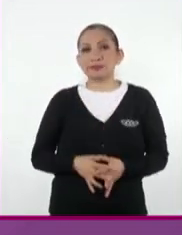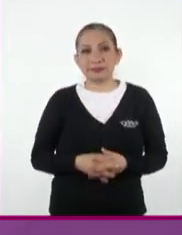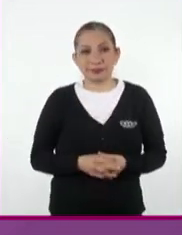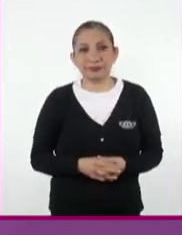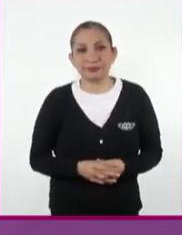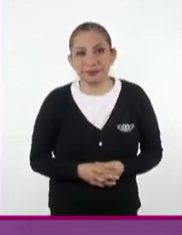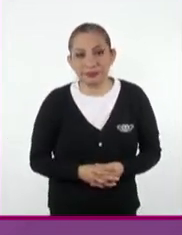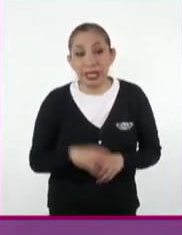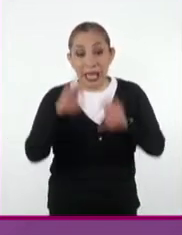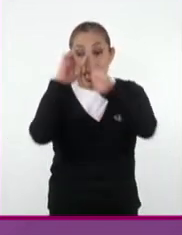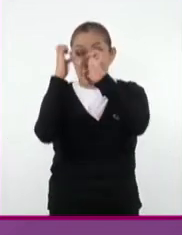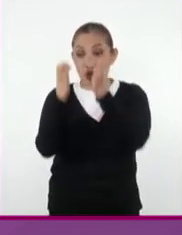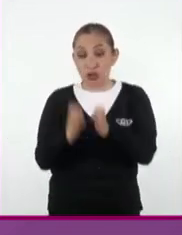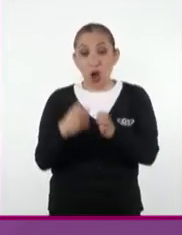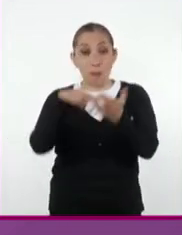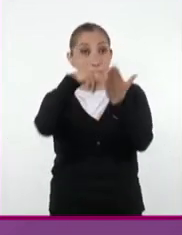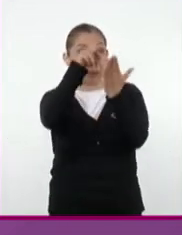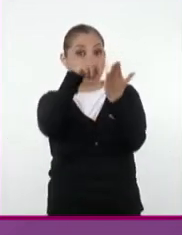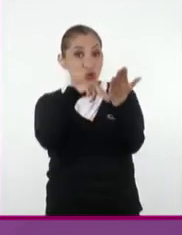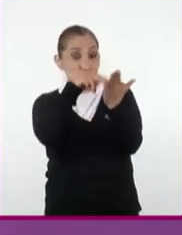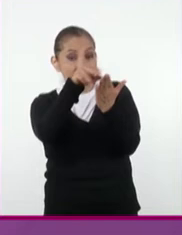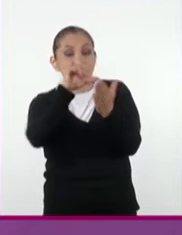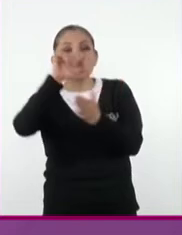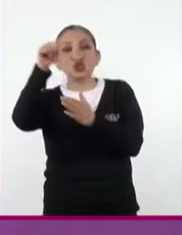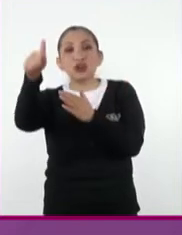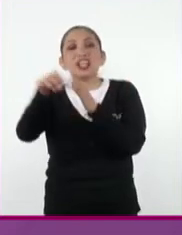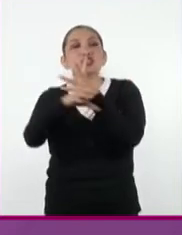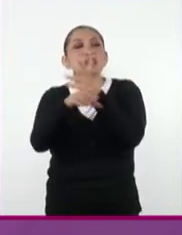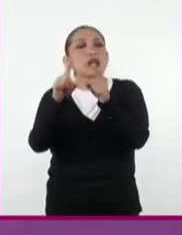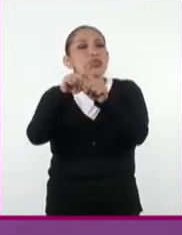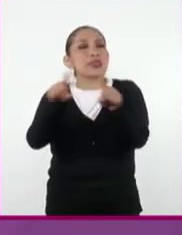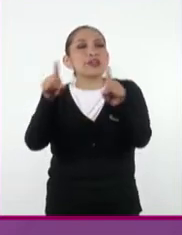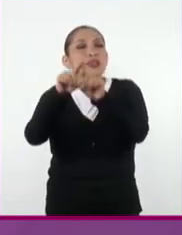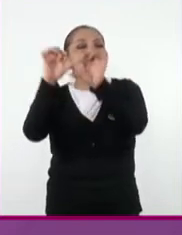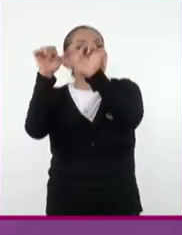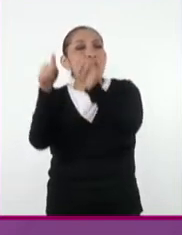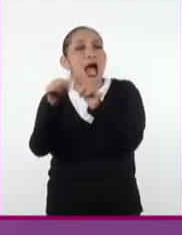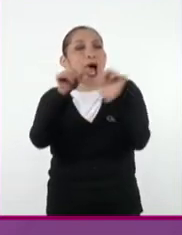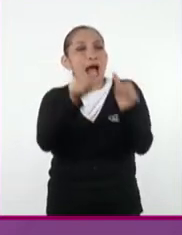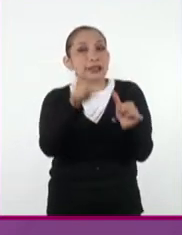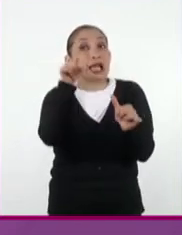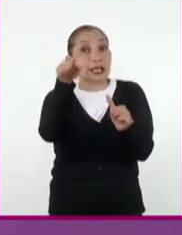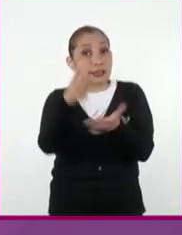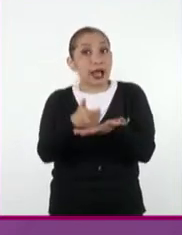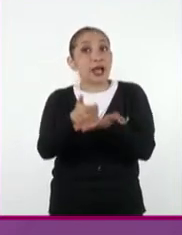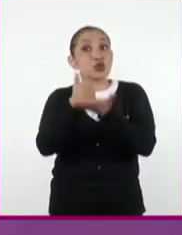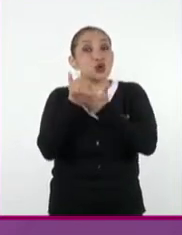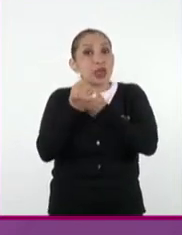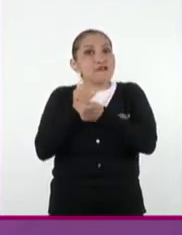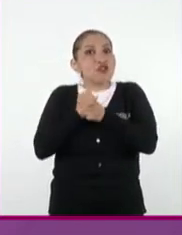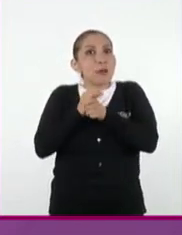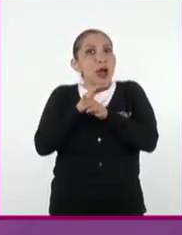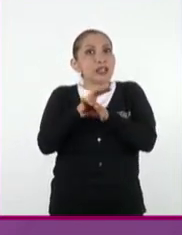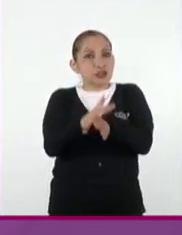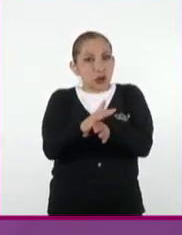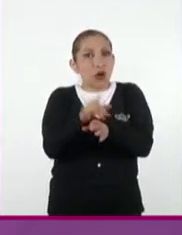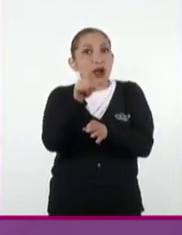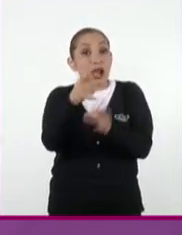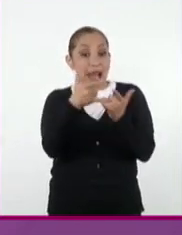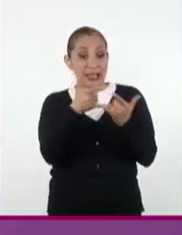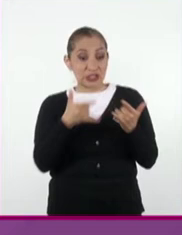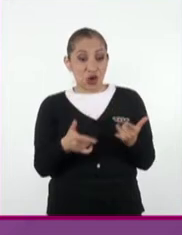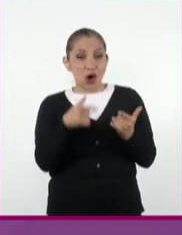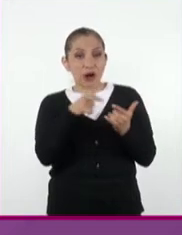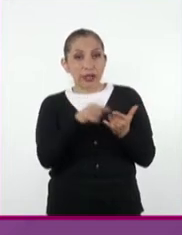Las esculturas y pinturas y otras manifestaciones artísticas son fuente de información. La historia